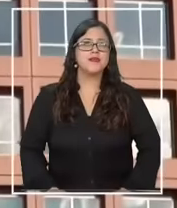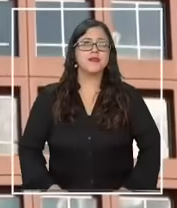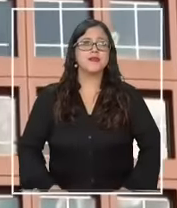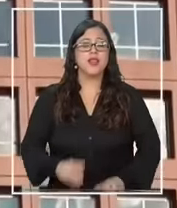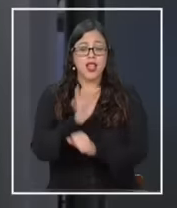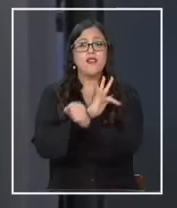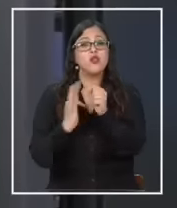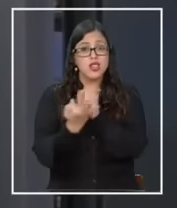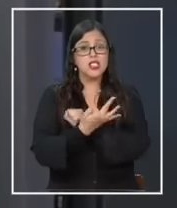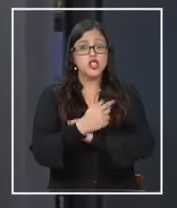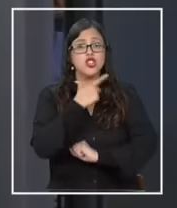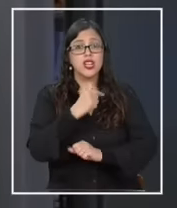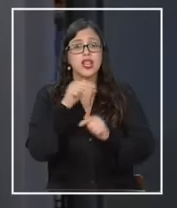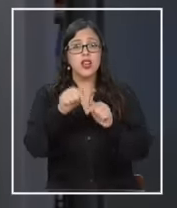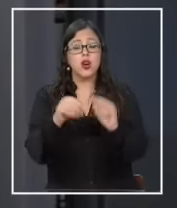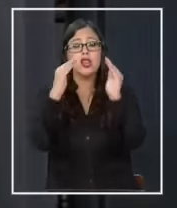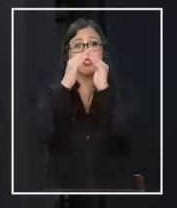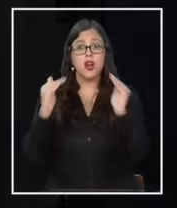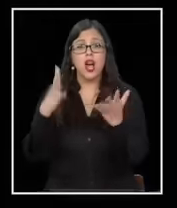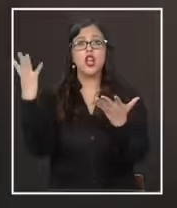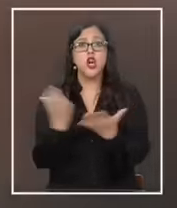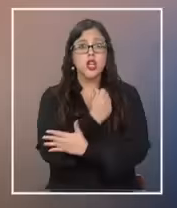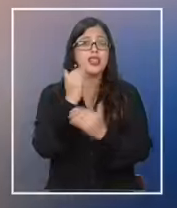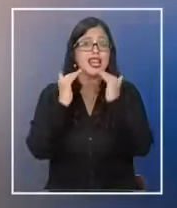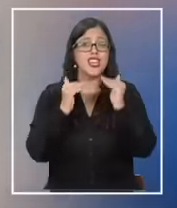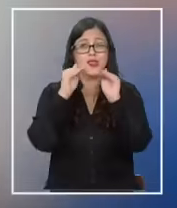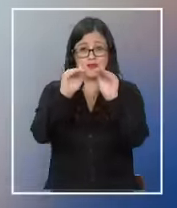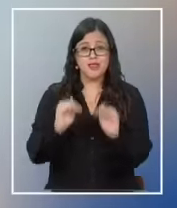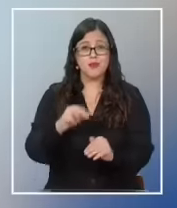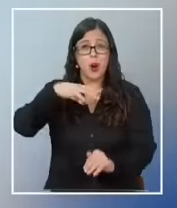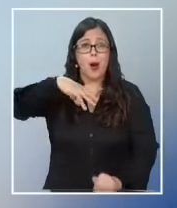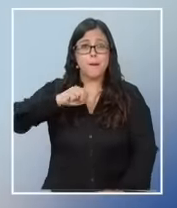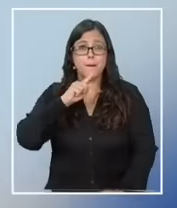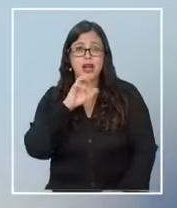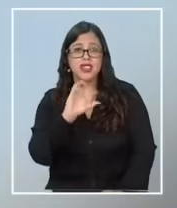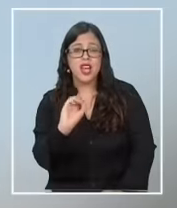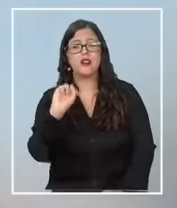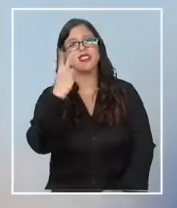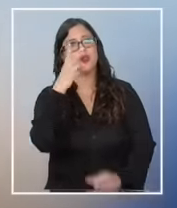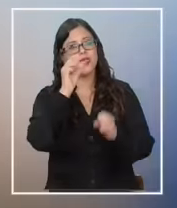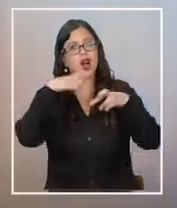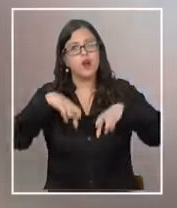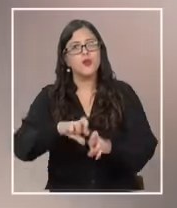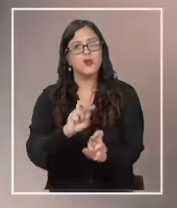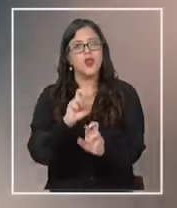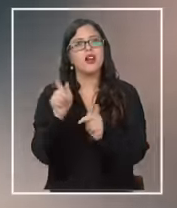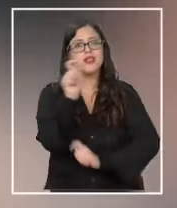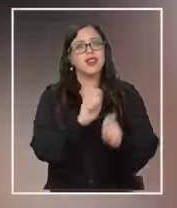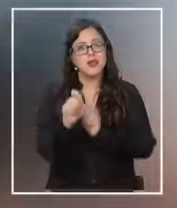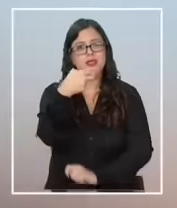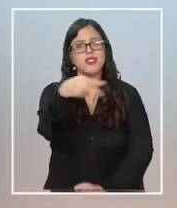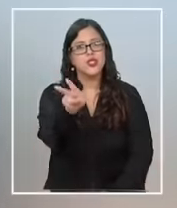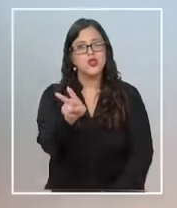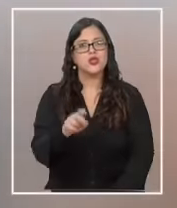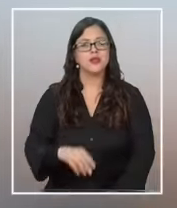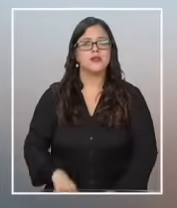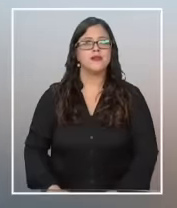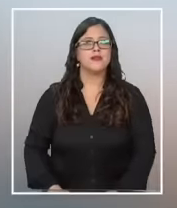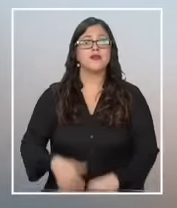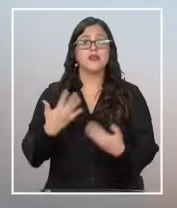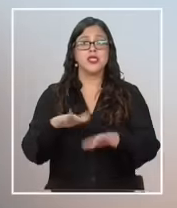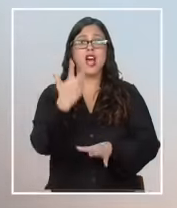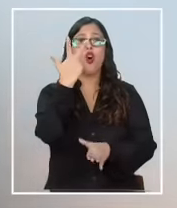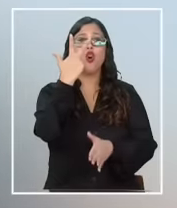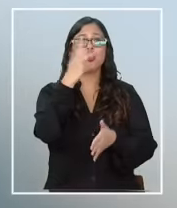fundación que busca con este hogar lograr que niños como Mateo tengan una segunda oportunidad en su tratamiento él ya lleva 8